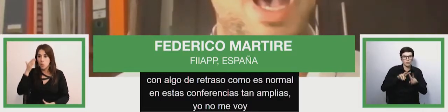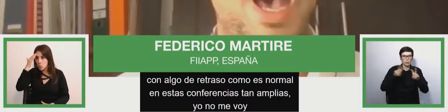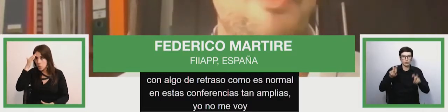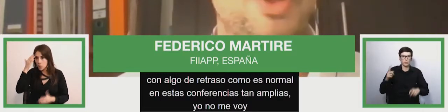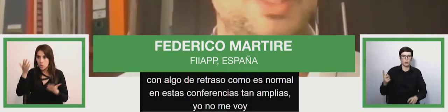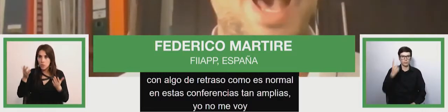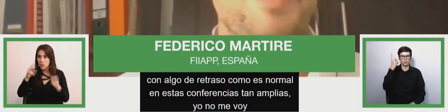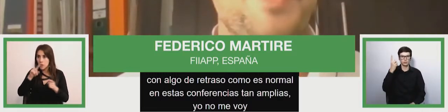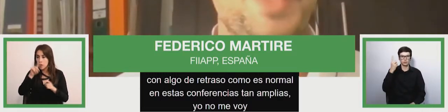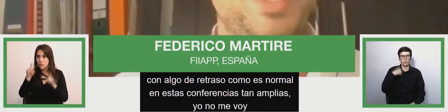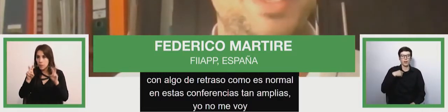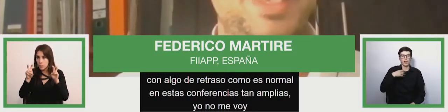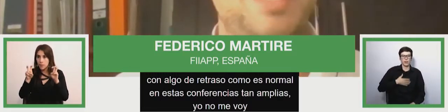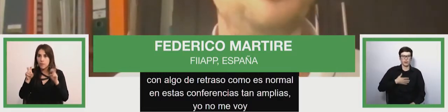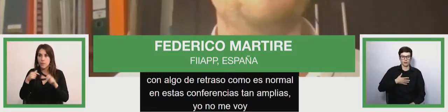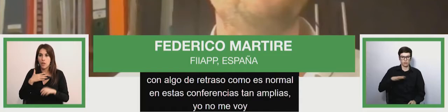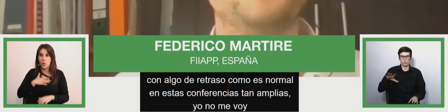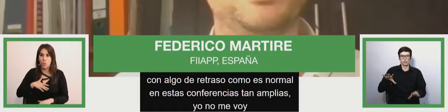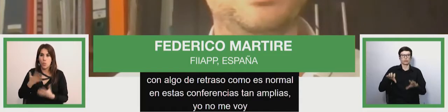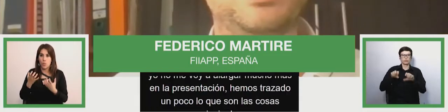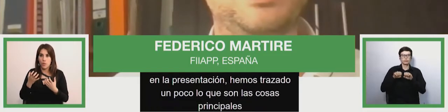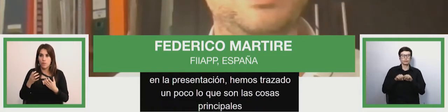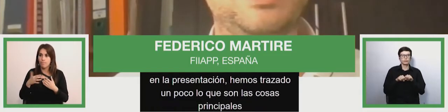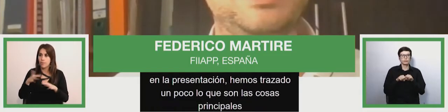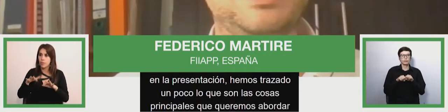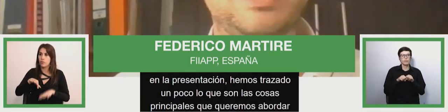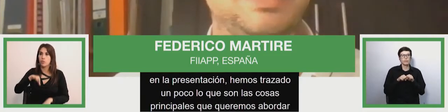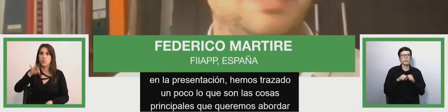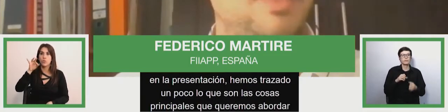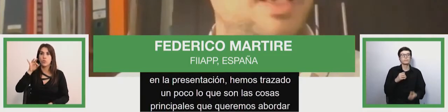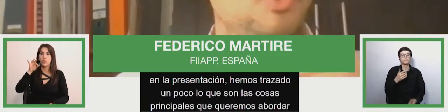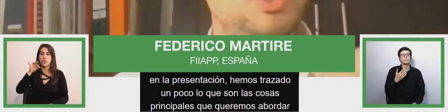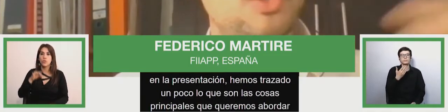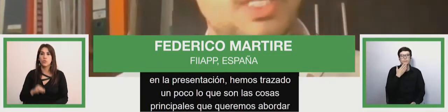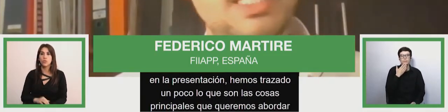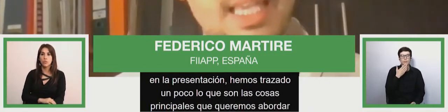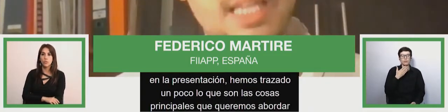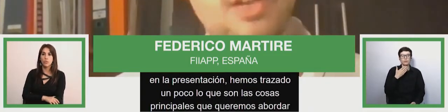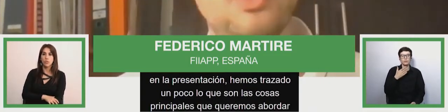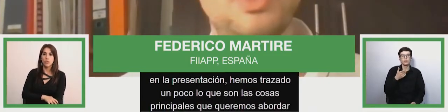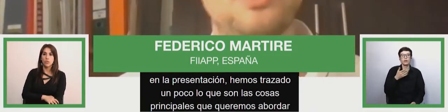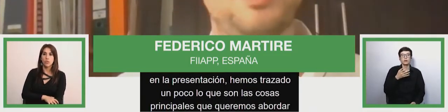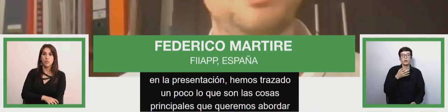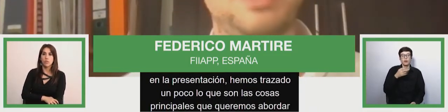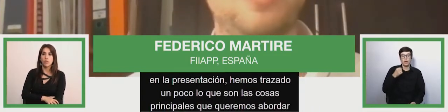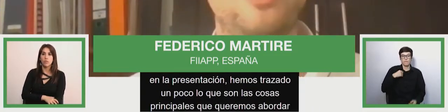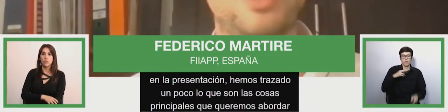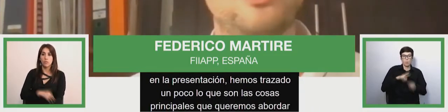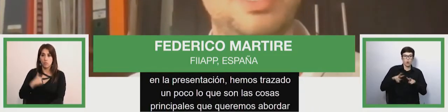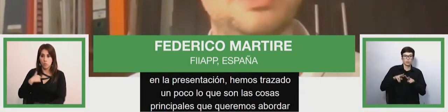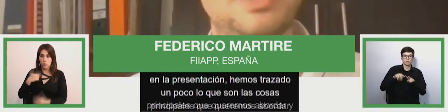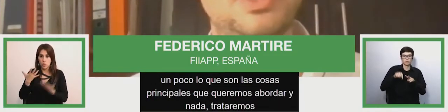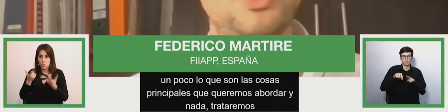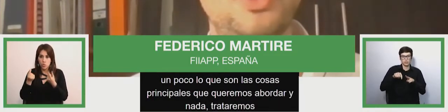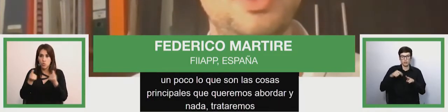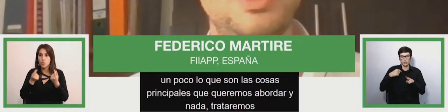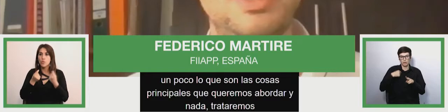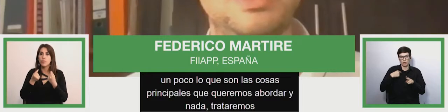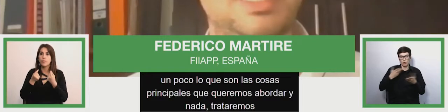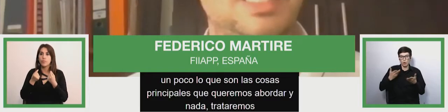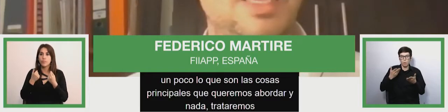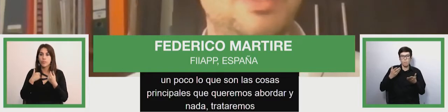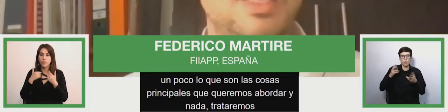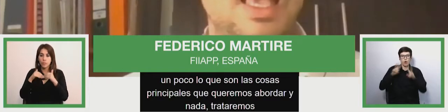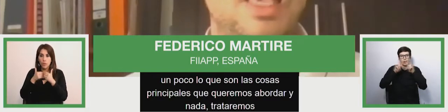abordar y nada, trataremos entonces este hilo que nos permitirá a lo largo de la sesión